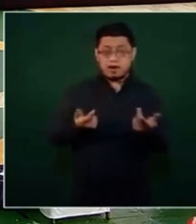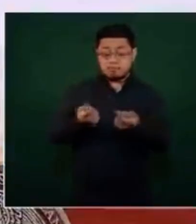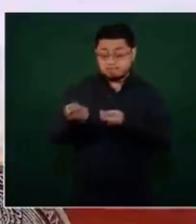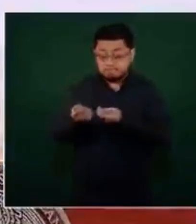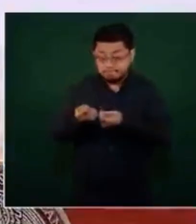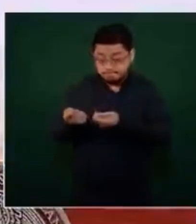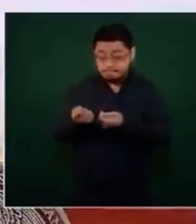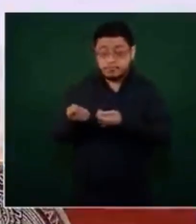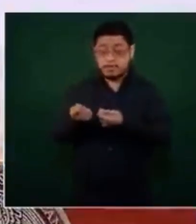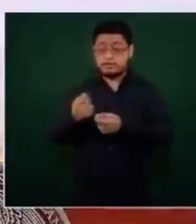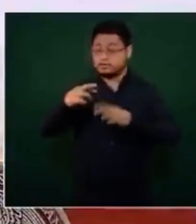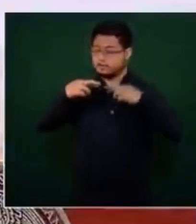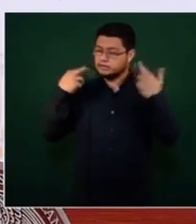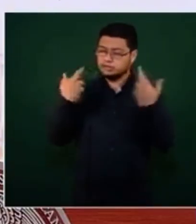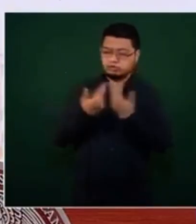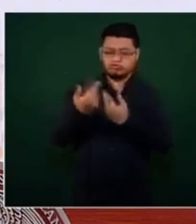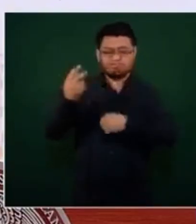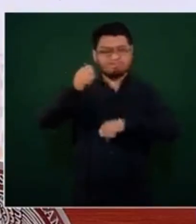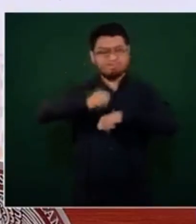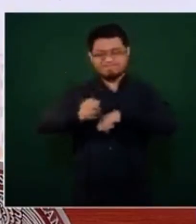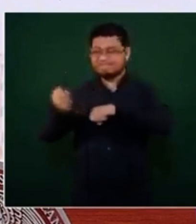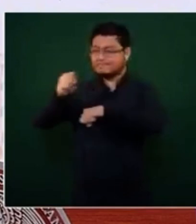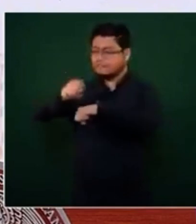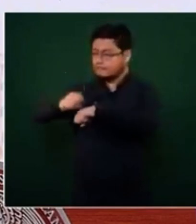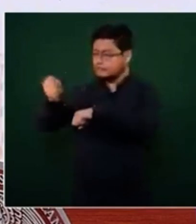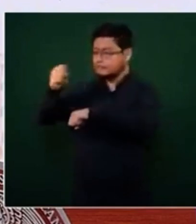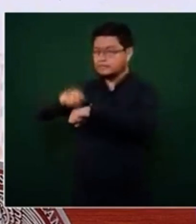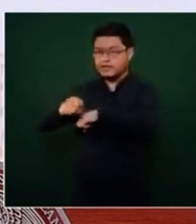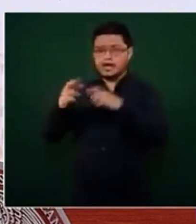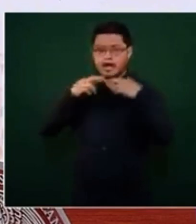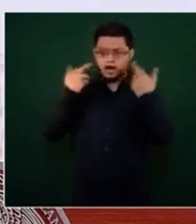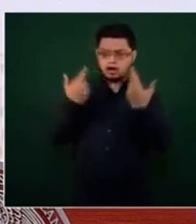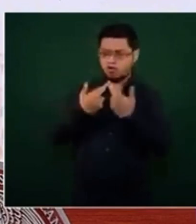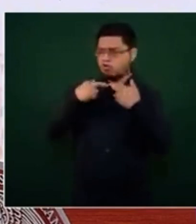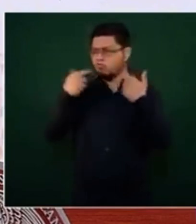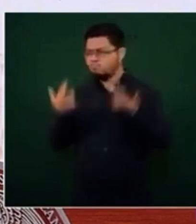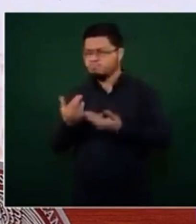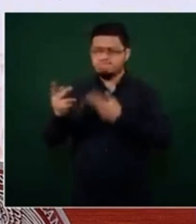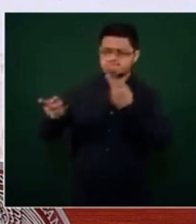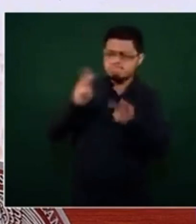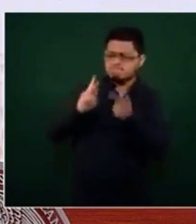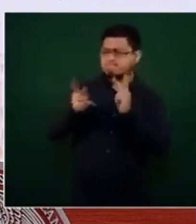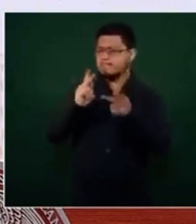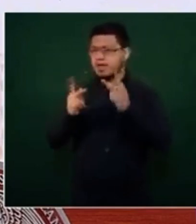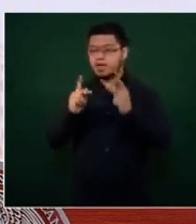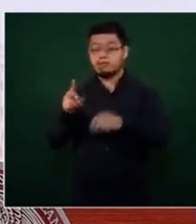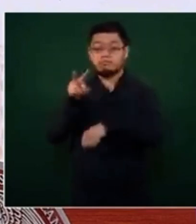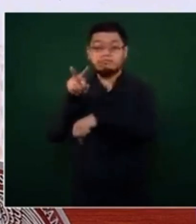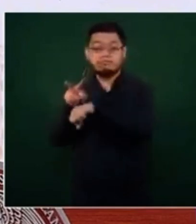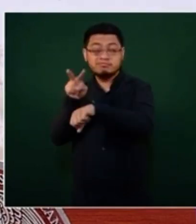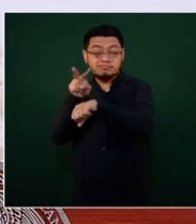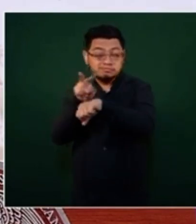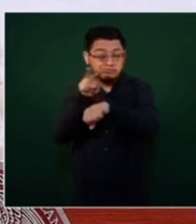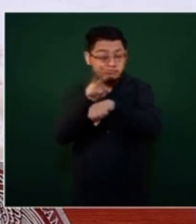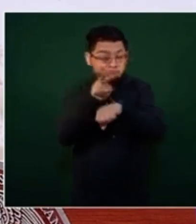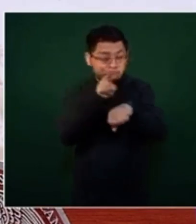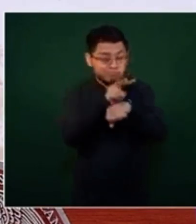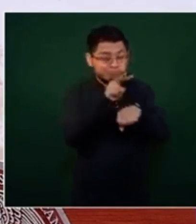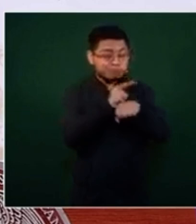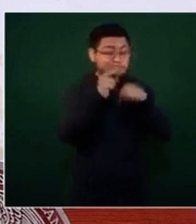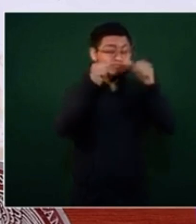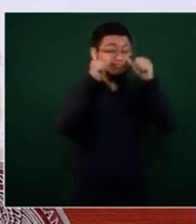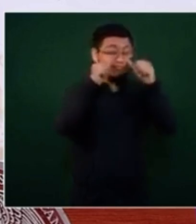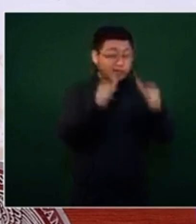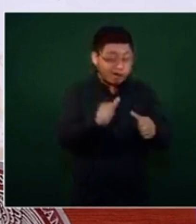dos veces a la semana durante todo el operativo, nos mantuvo en continua vigilancia, eficiencia